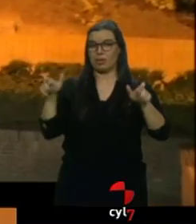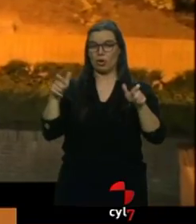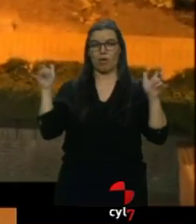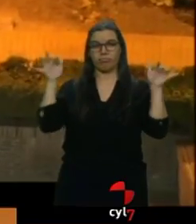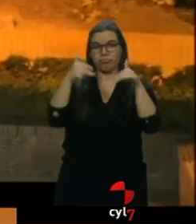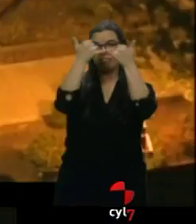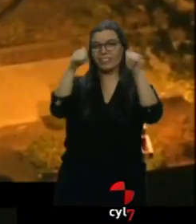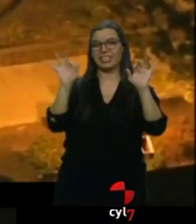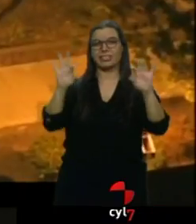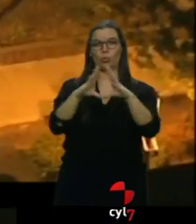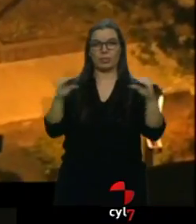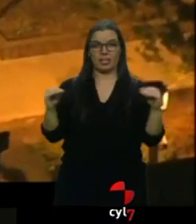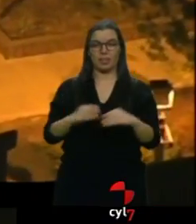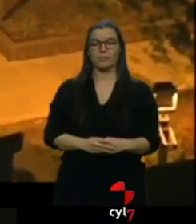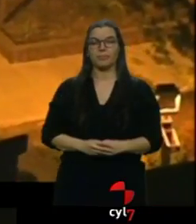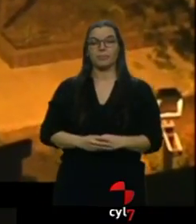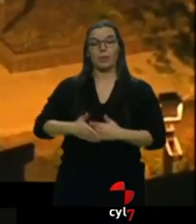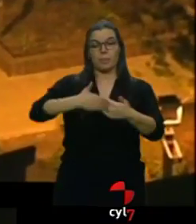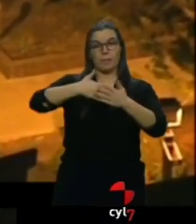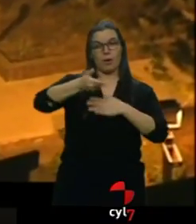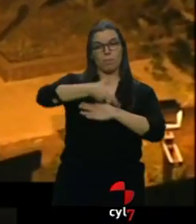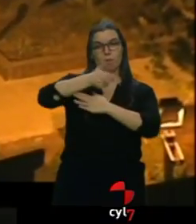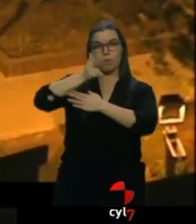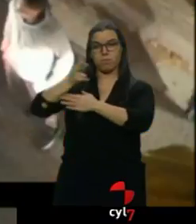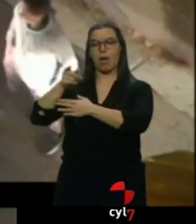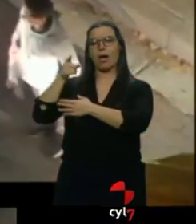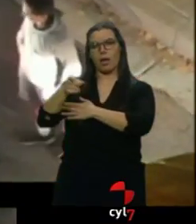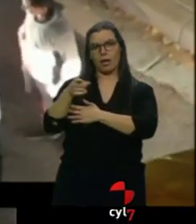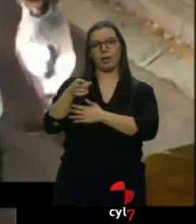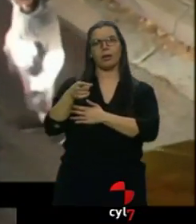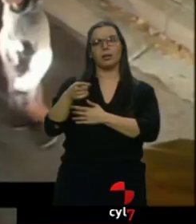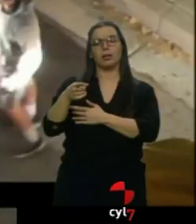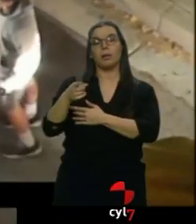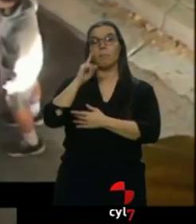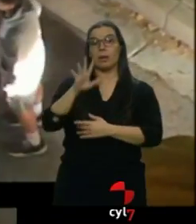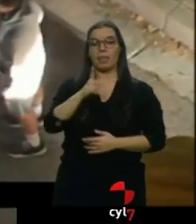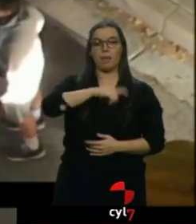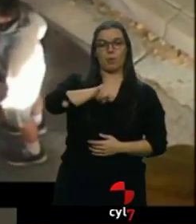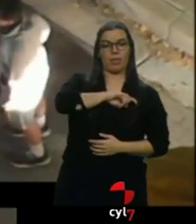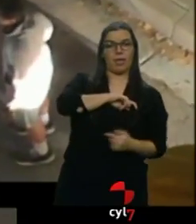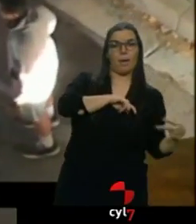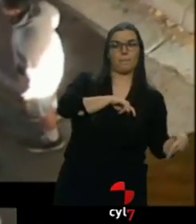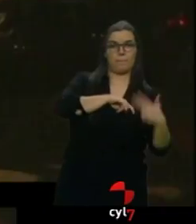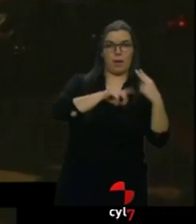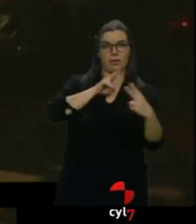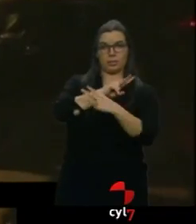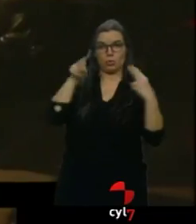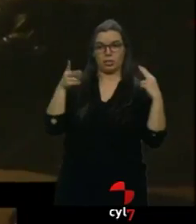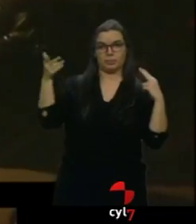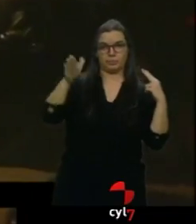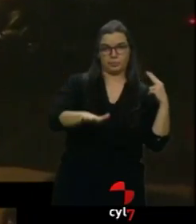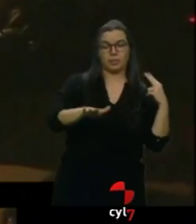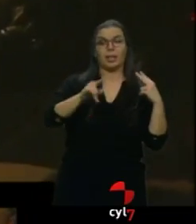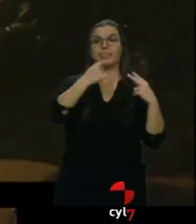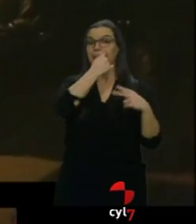asistían a una fiesta universitaria. El autor del tiroteo habría fallecido por los disparos de la policía. Según un testigo, antes de empezar a